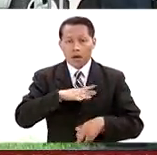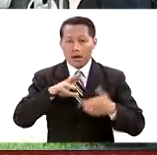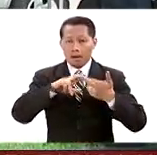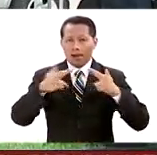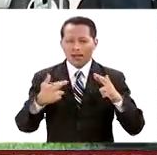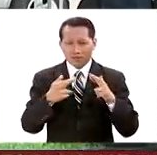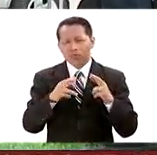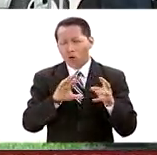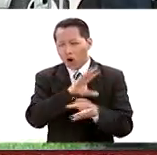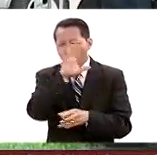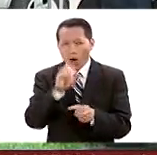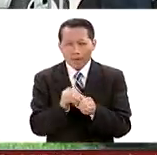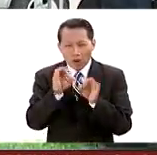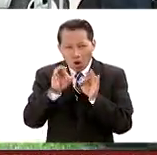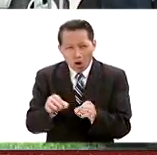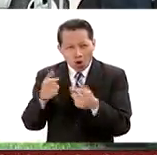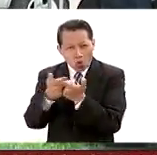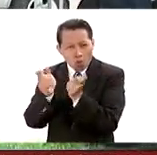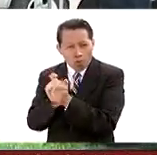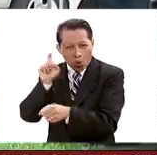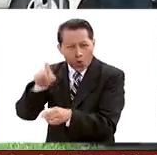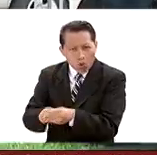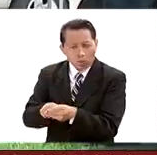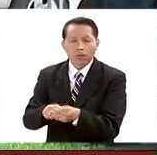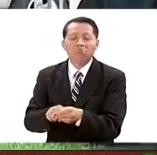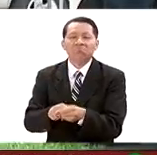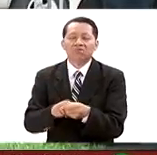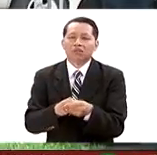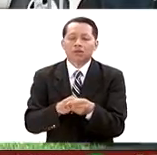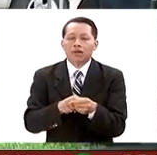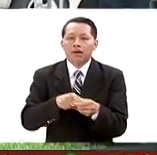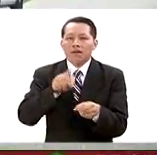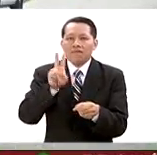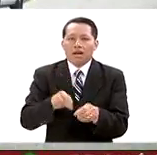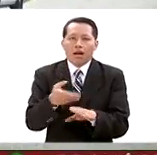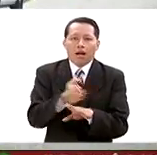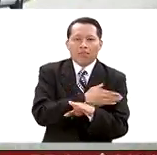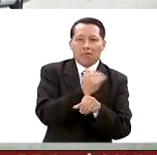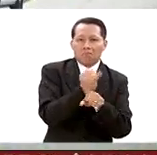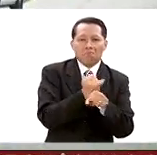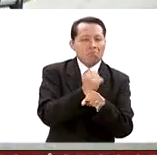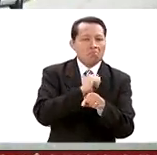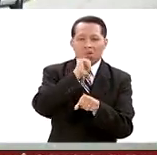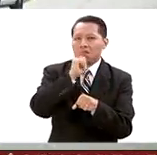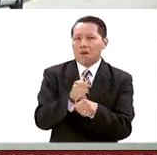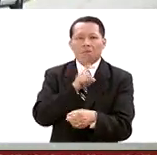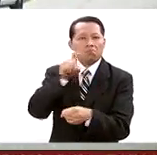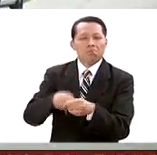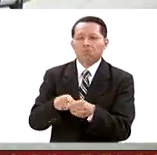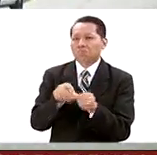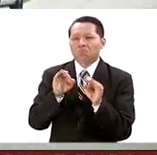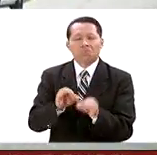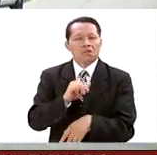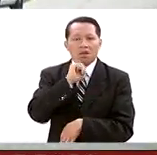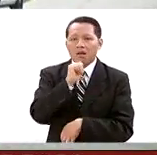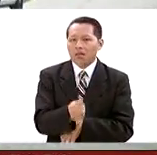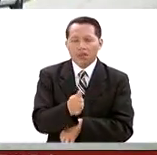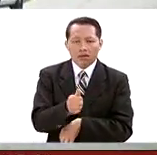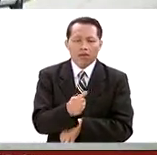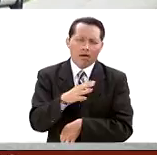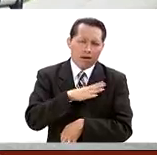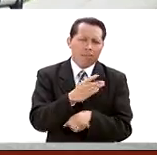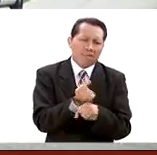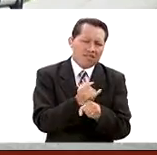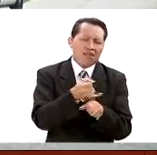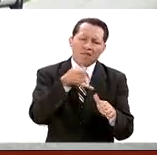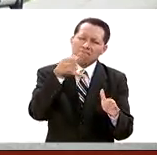orgánica y formal con el Estado Islámico no logró ser establecida en estas dos primeras investigaciones por el FBI, a pesar de que fue investigado